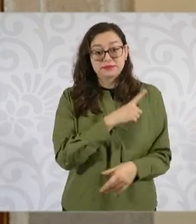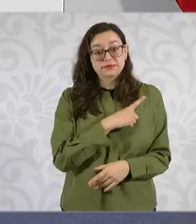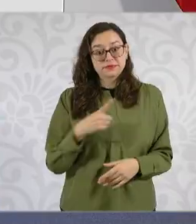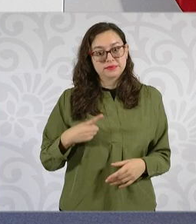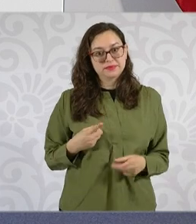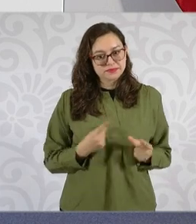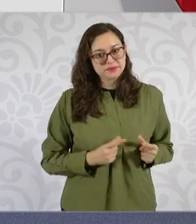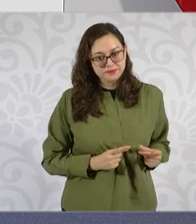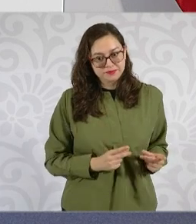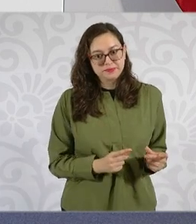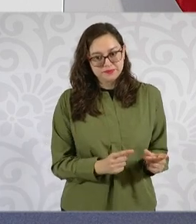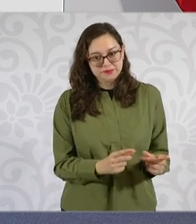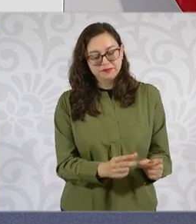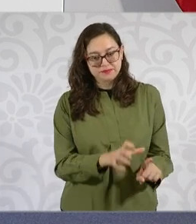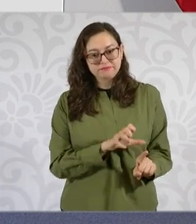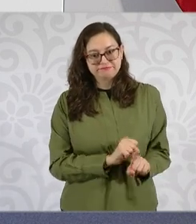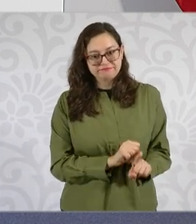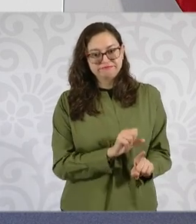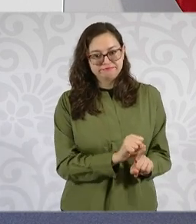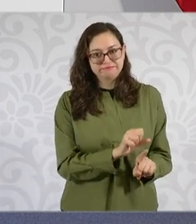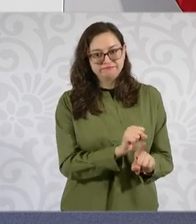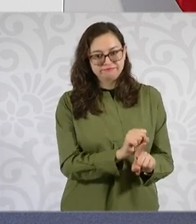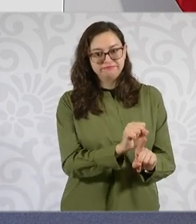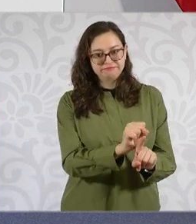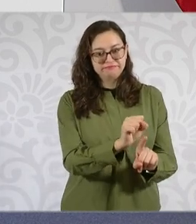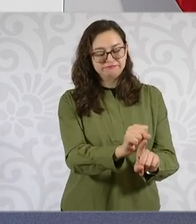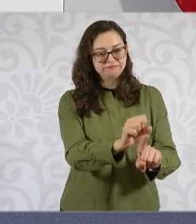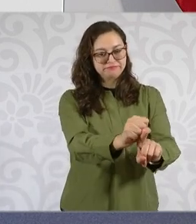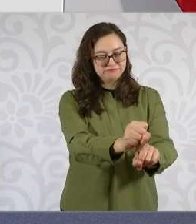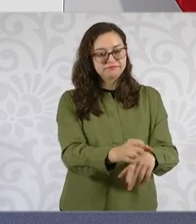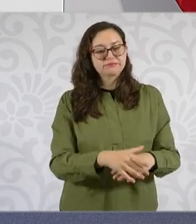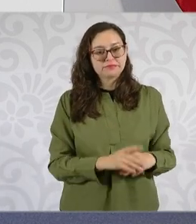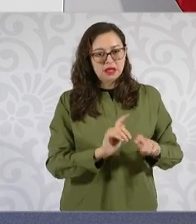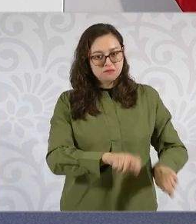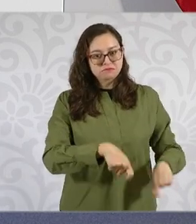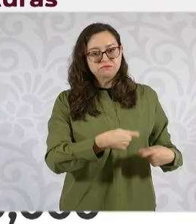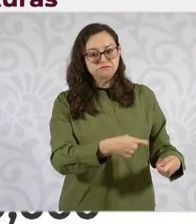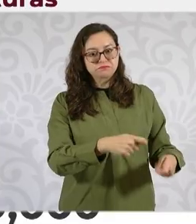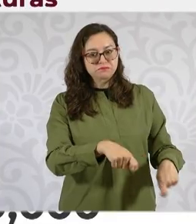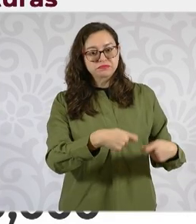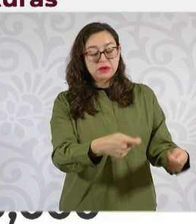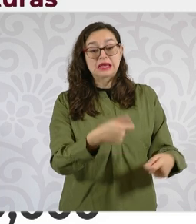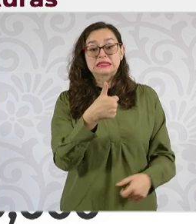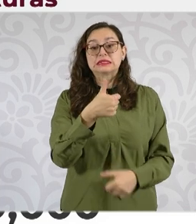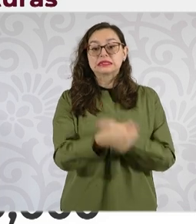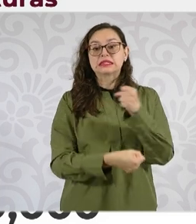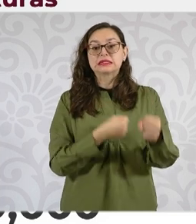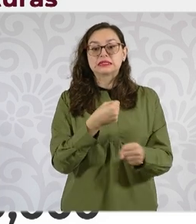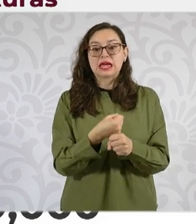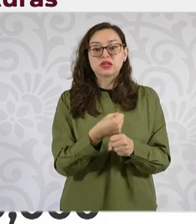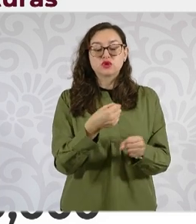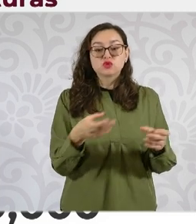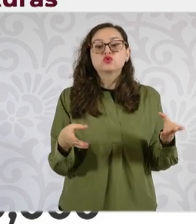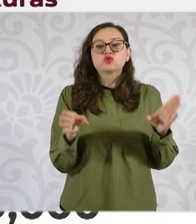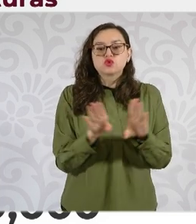que es un logro sin precedentes en la historia de nuestro país. Al final del sexenio se tendrán por parte del